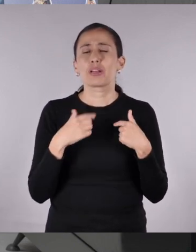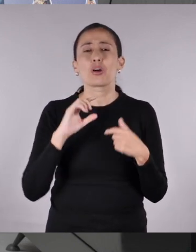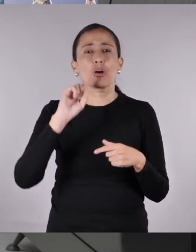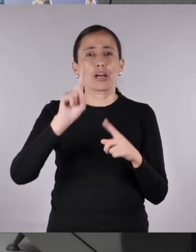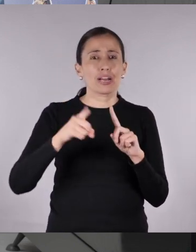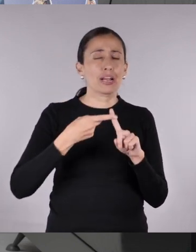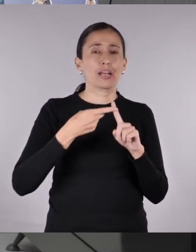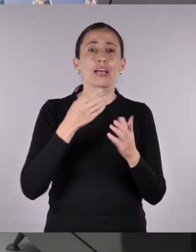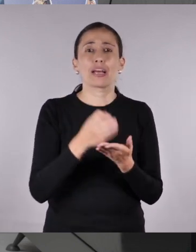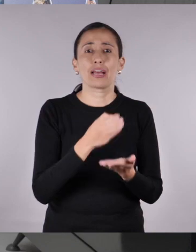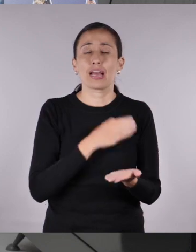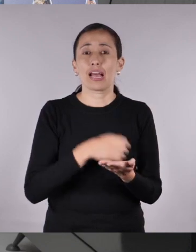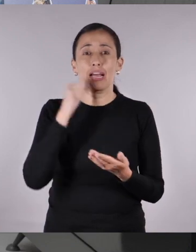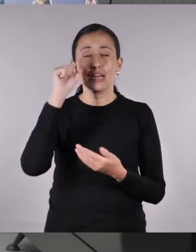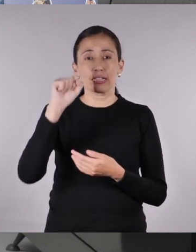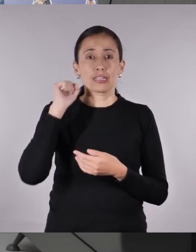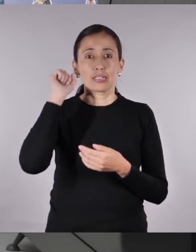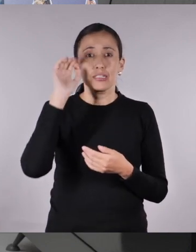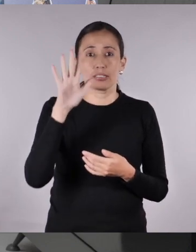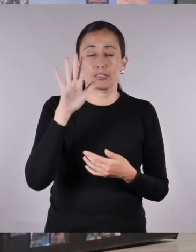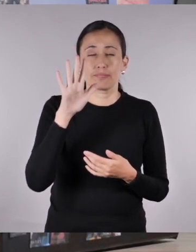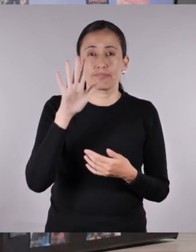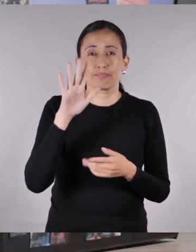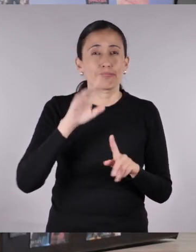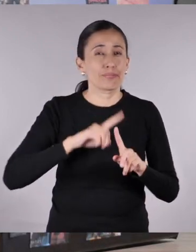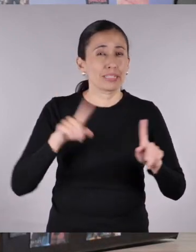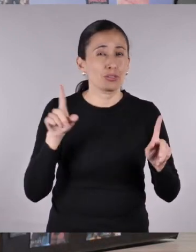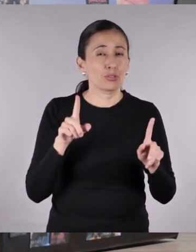contenta porque era mi primer concurso de cortometrajes.